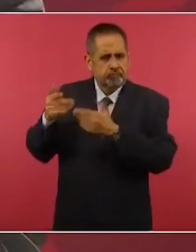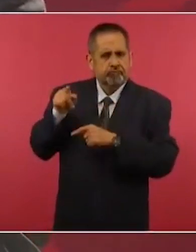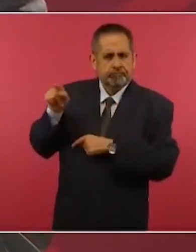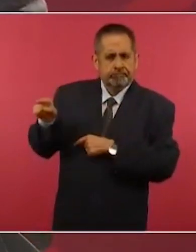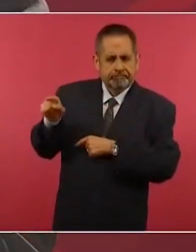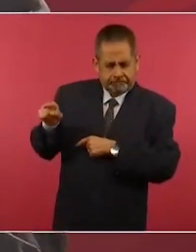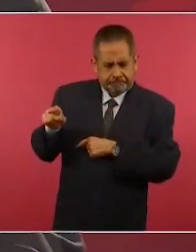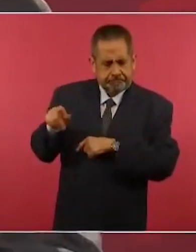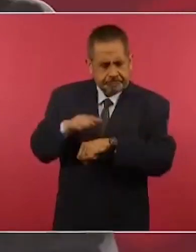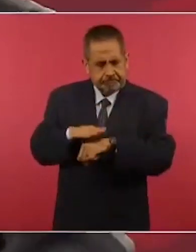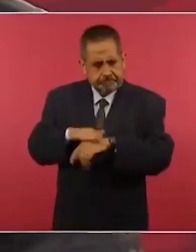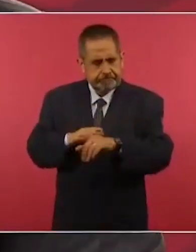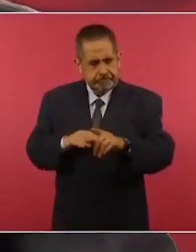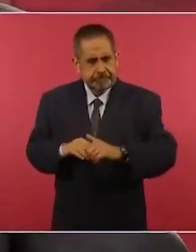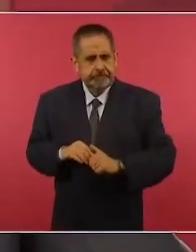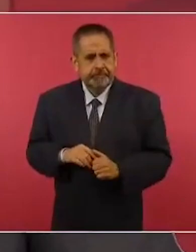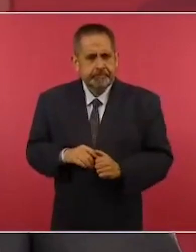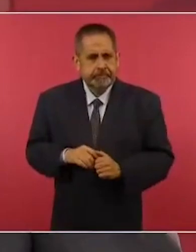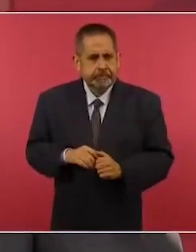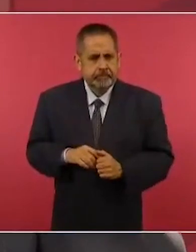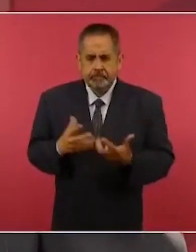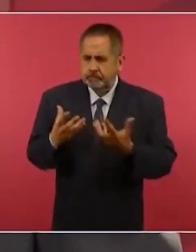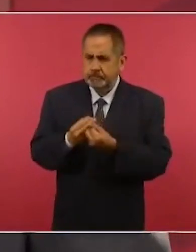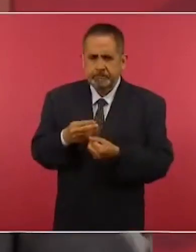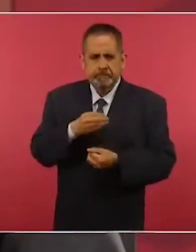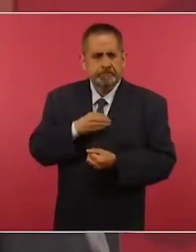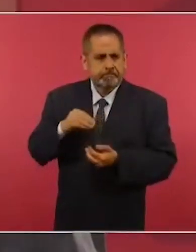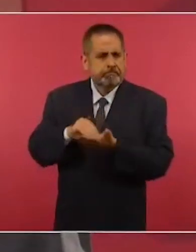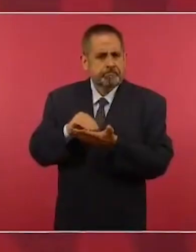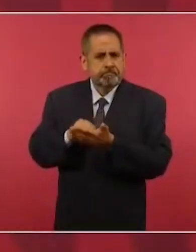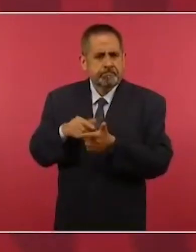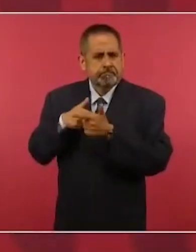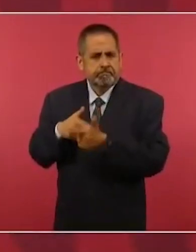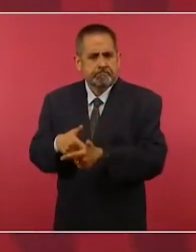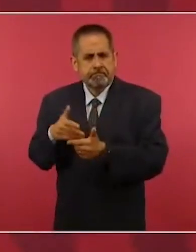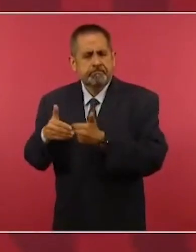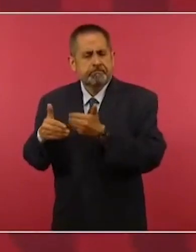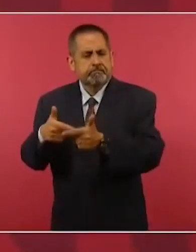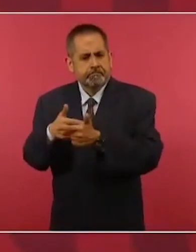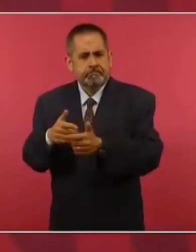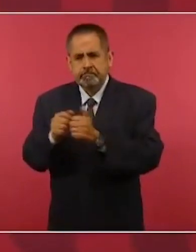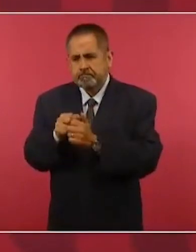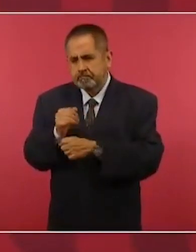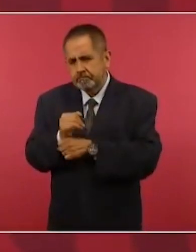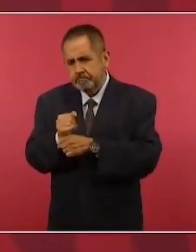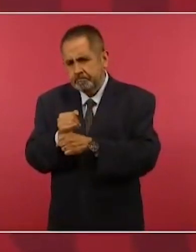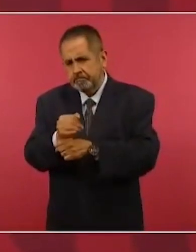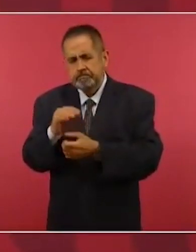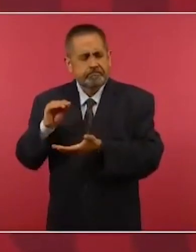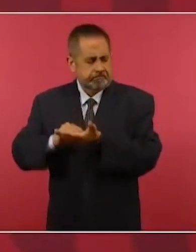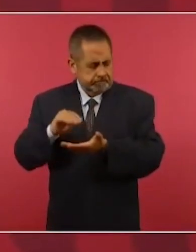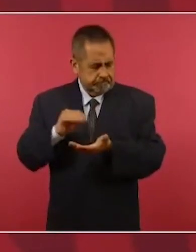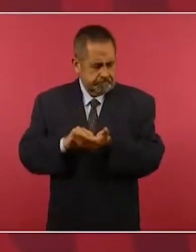que nosotros vamos a continuar con la investigación,